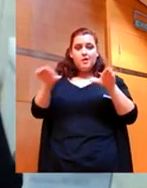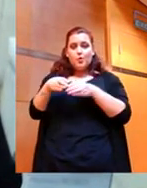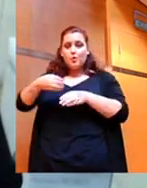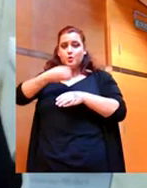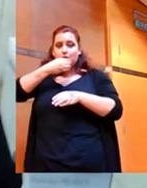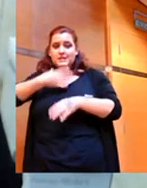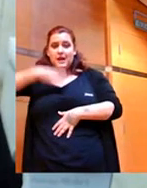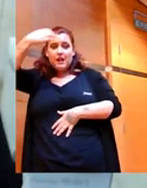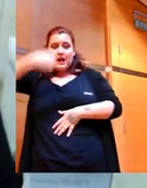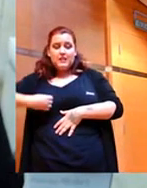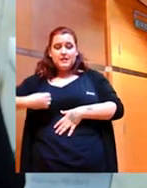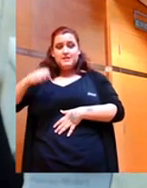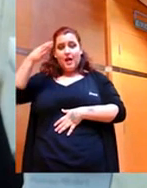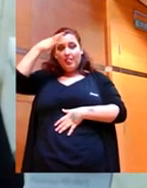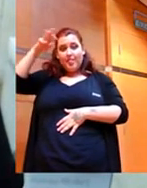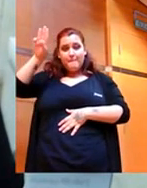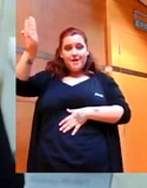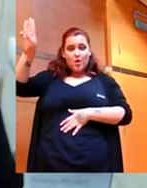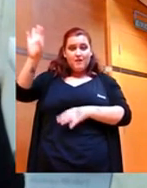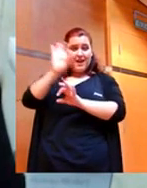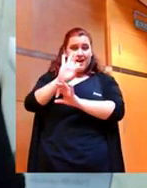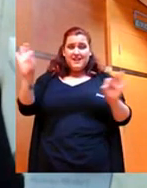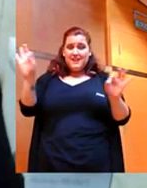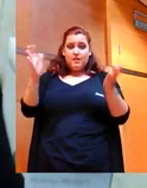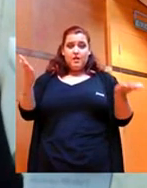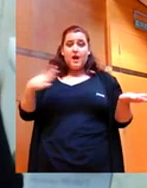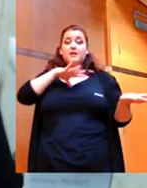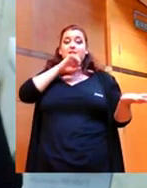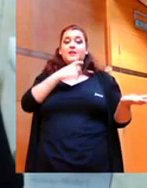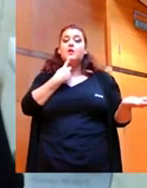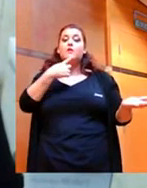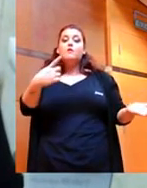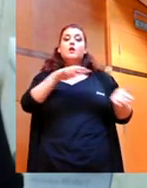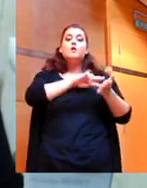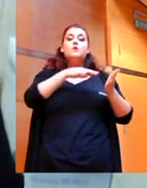'alcaldessa de Pedralba, ni els veïns. Ho diuen els tècnics de la Diputació.